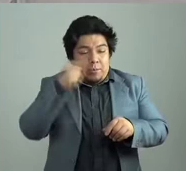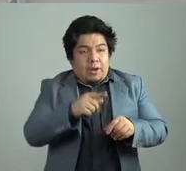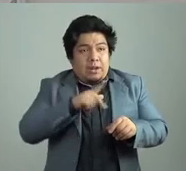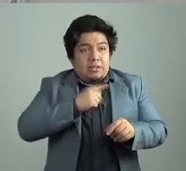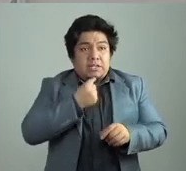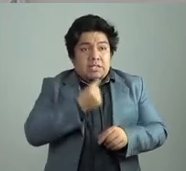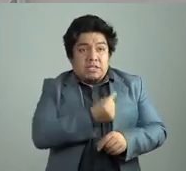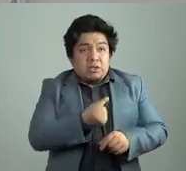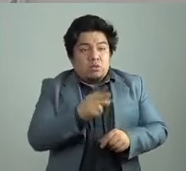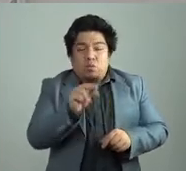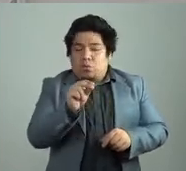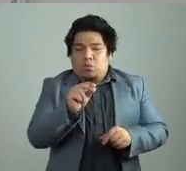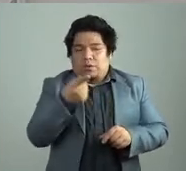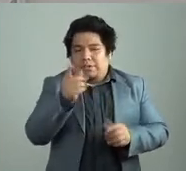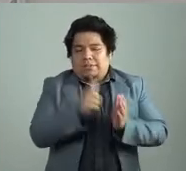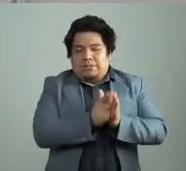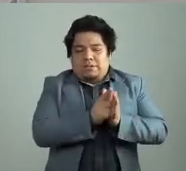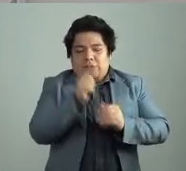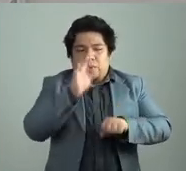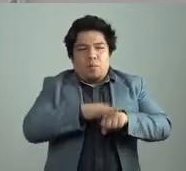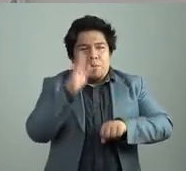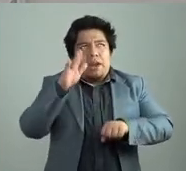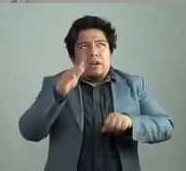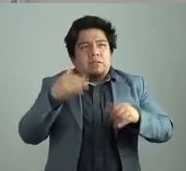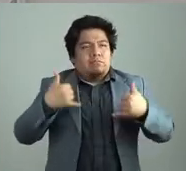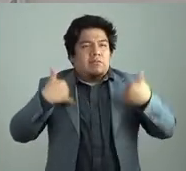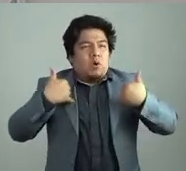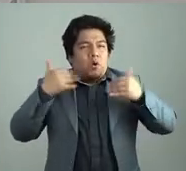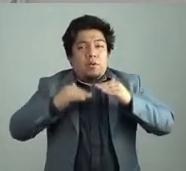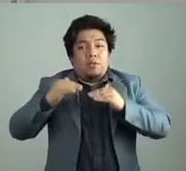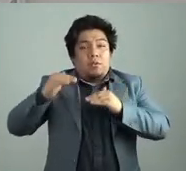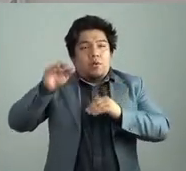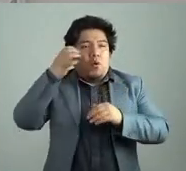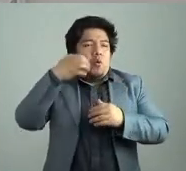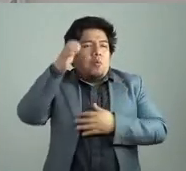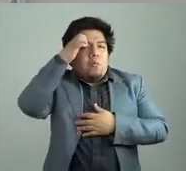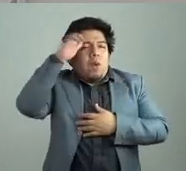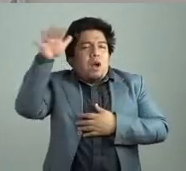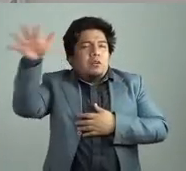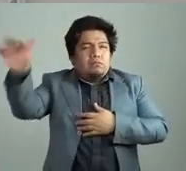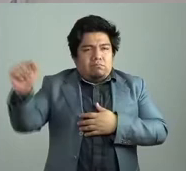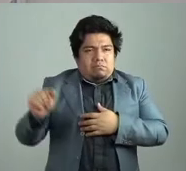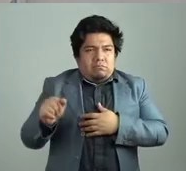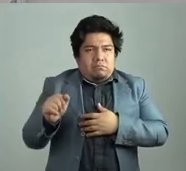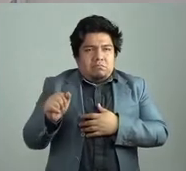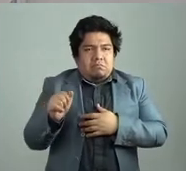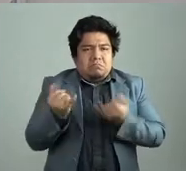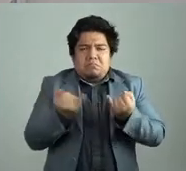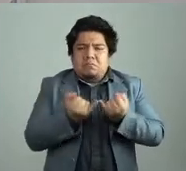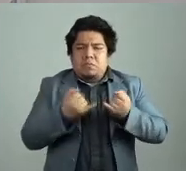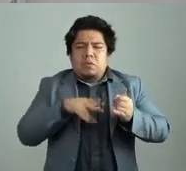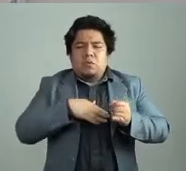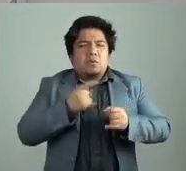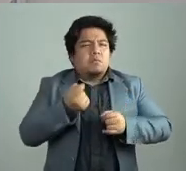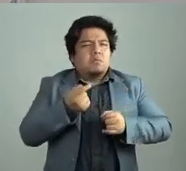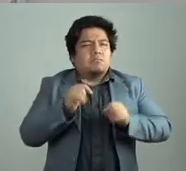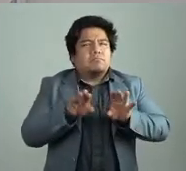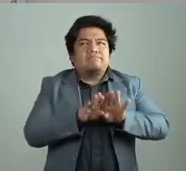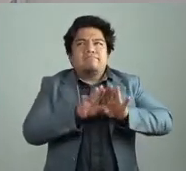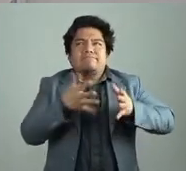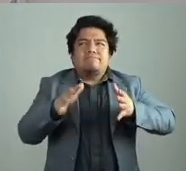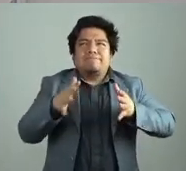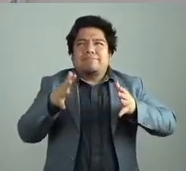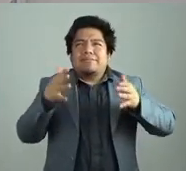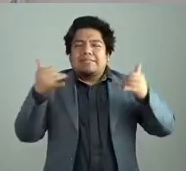y de pronto, como una suerte como de travesura, empecé a mirar